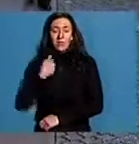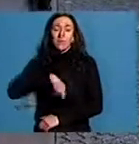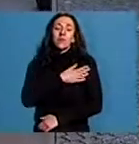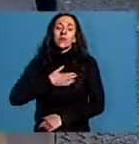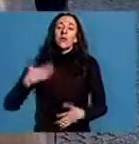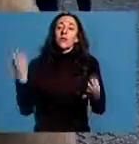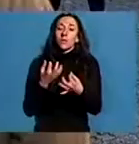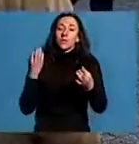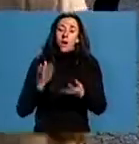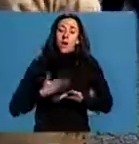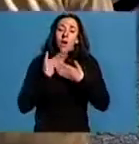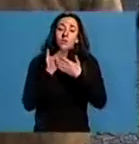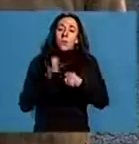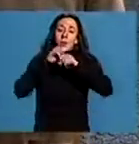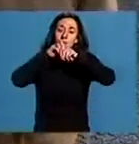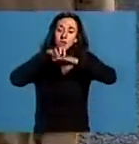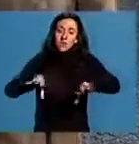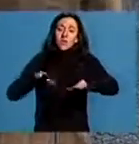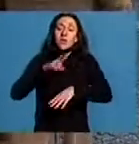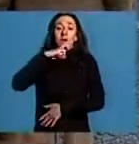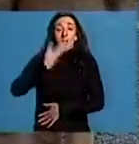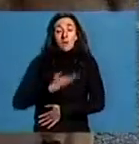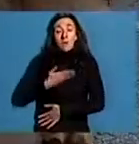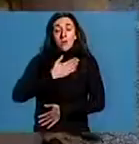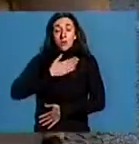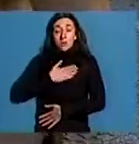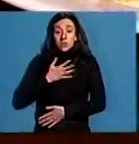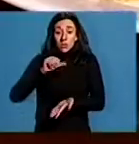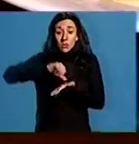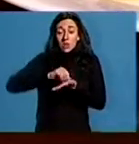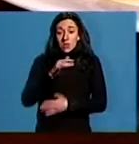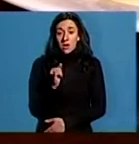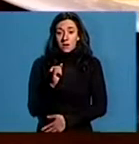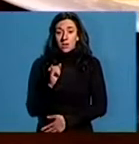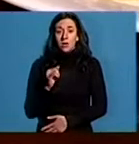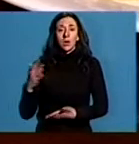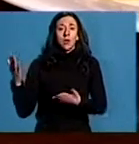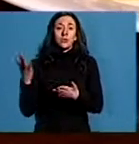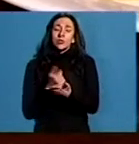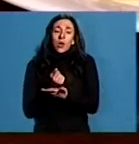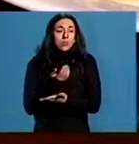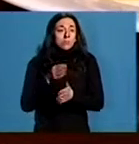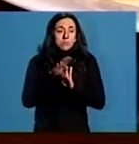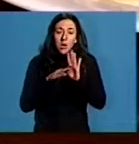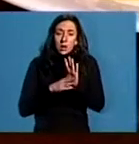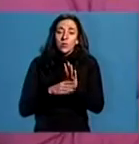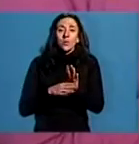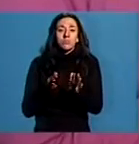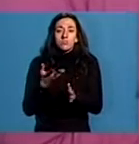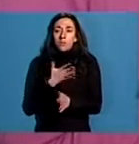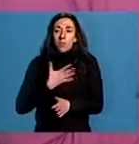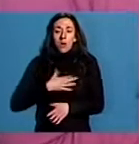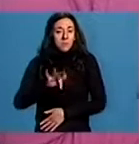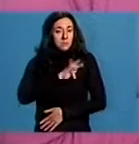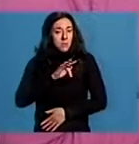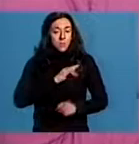estas xornadas é axudar a difundir este valor que temos na nosa cidade. Todos os menús aspiran a levar algúns dos premios que se concederán o